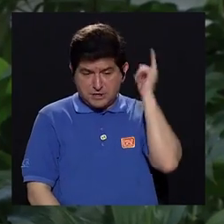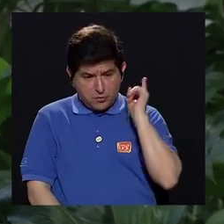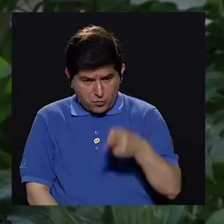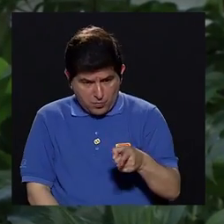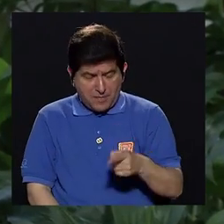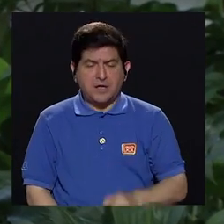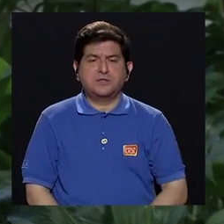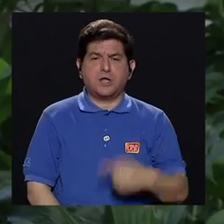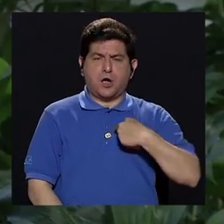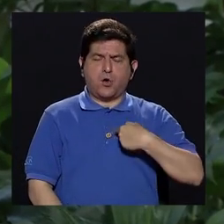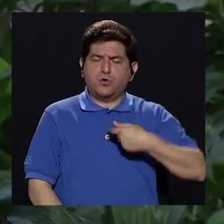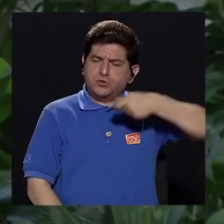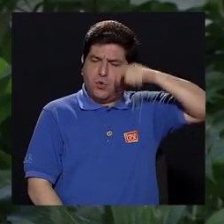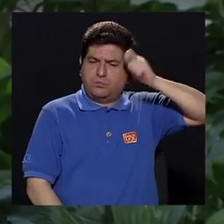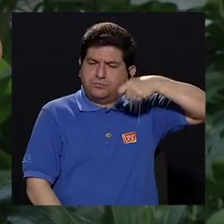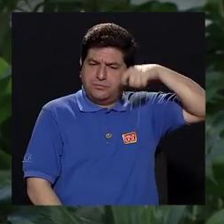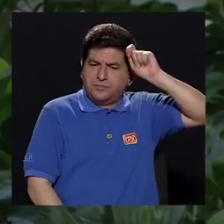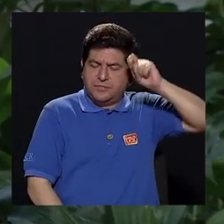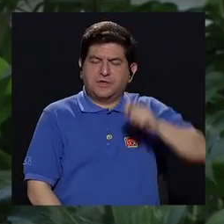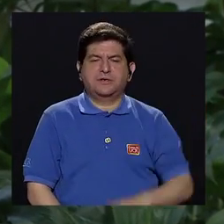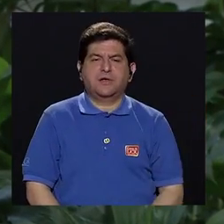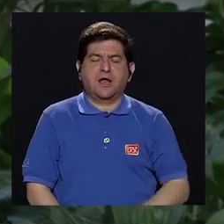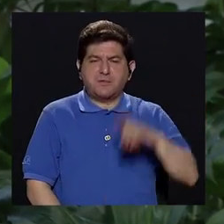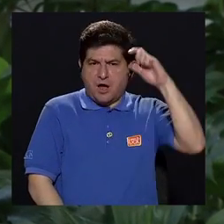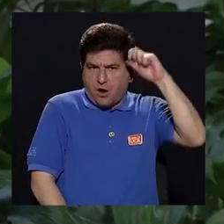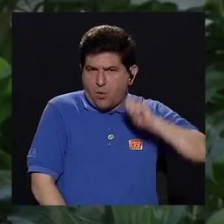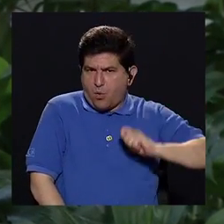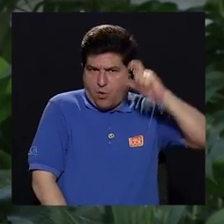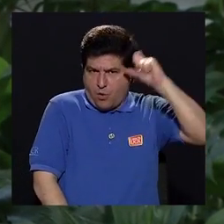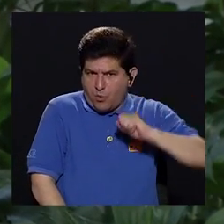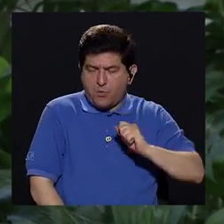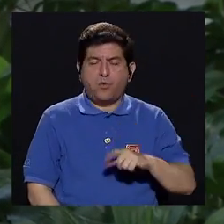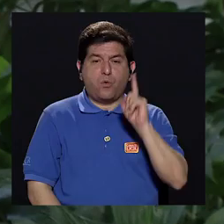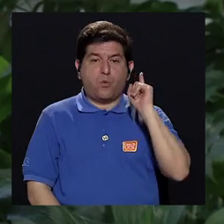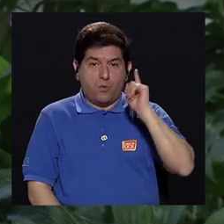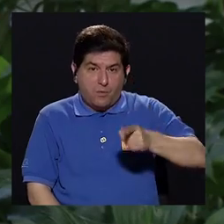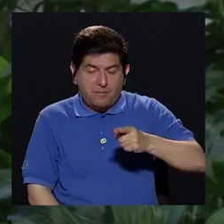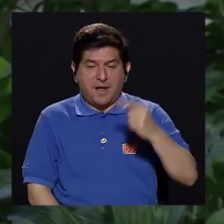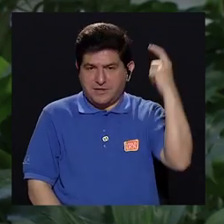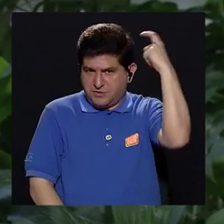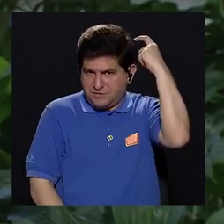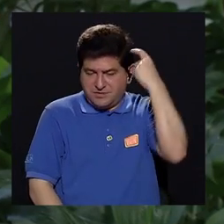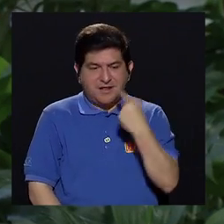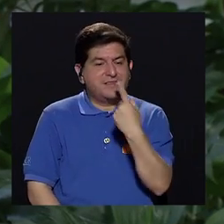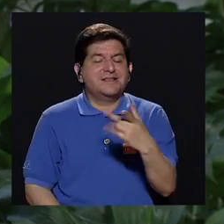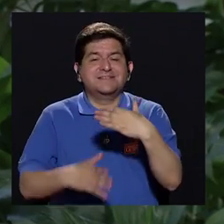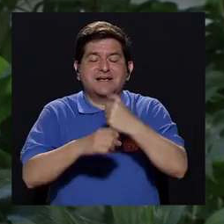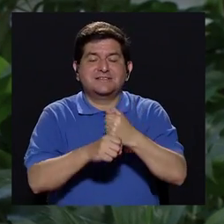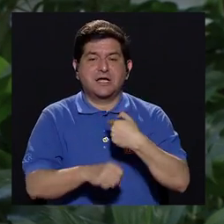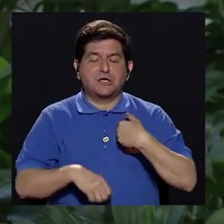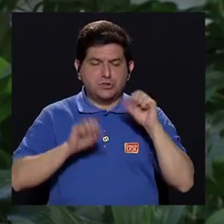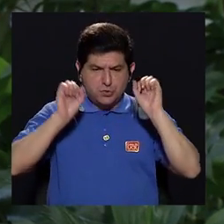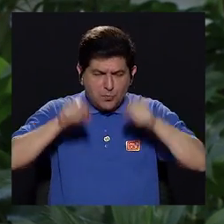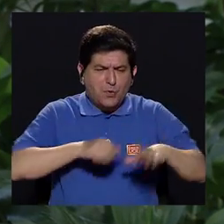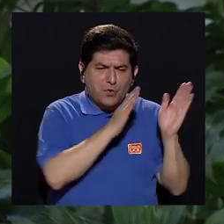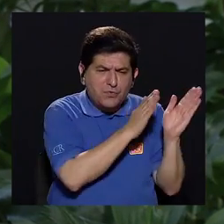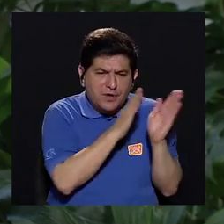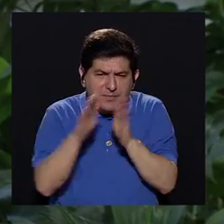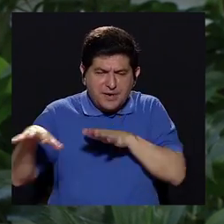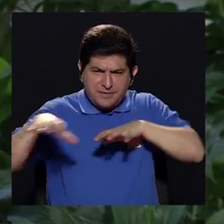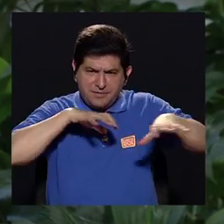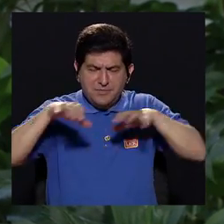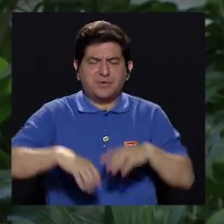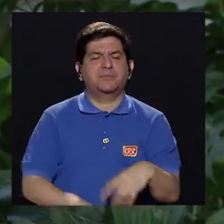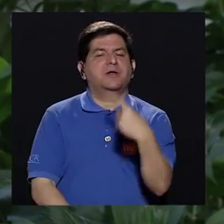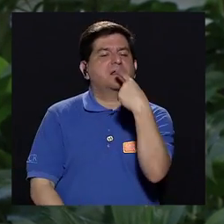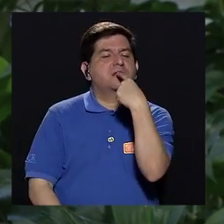O si quiero peinarme o alisarme el pelo, hay un comando que me dice, hágalo. El hecho de que yo pueda planear cómo se